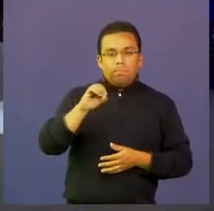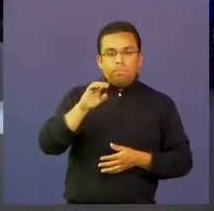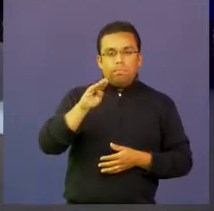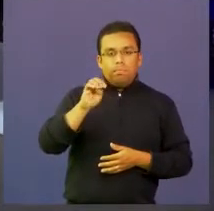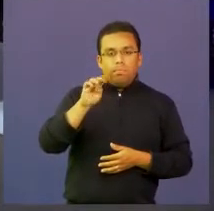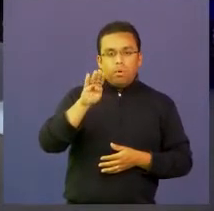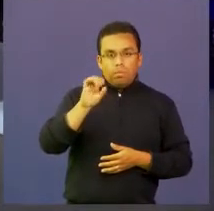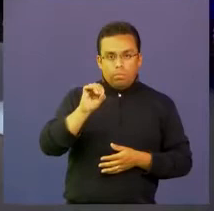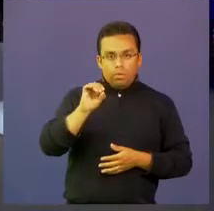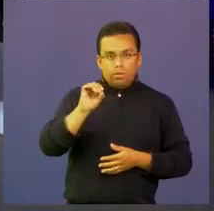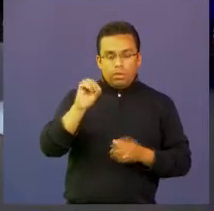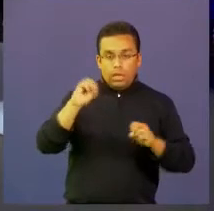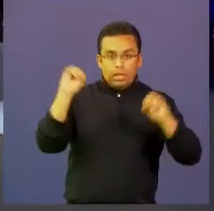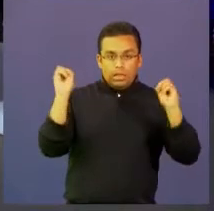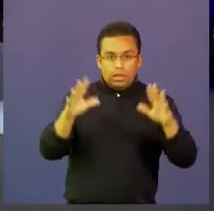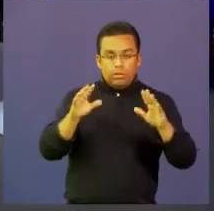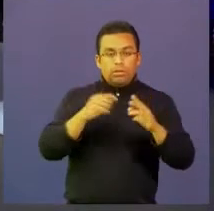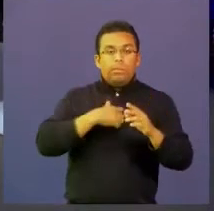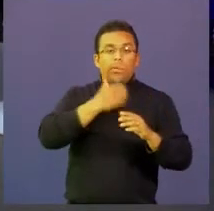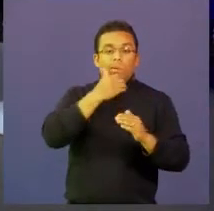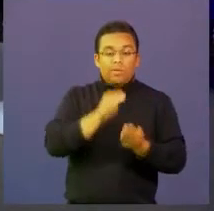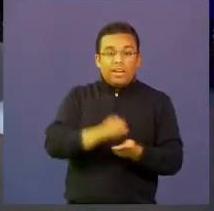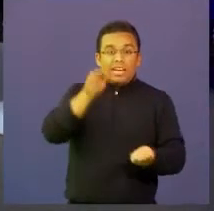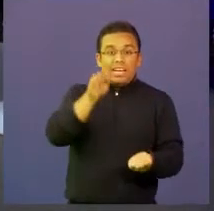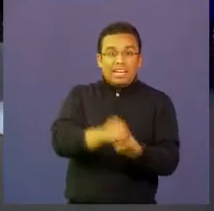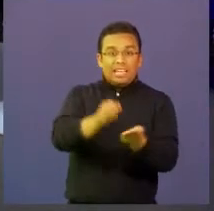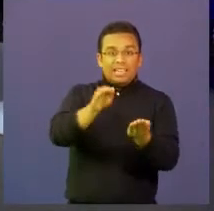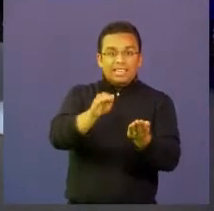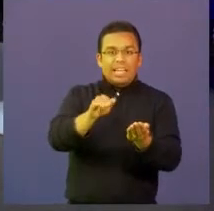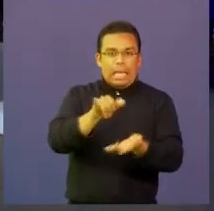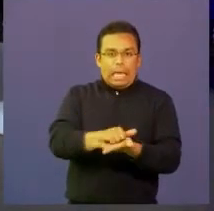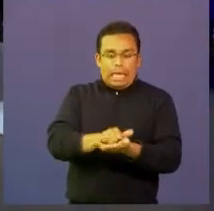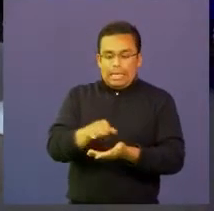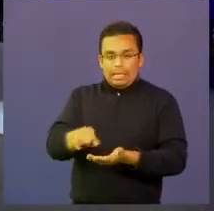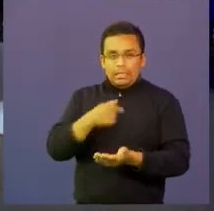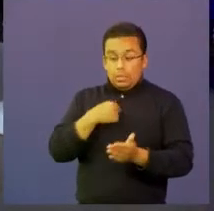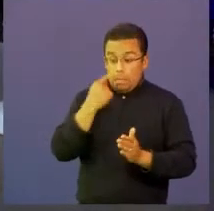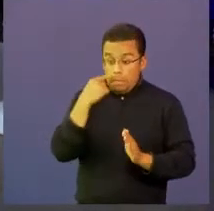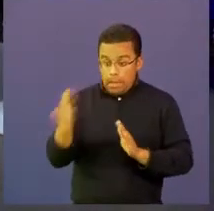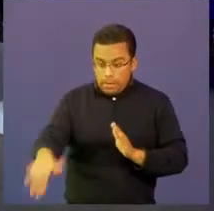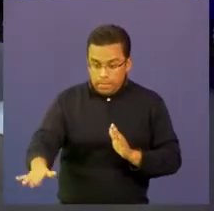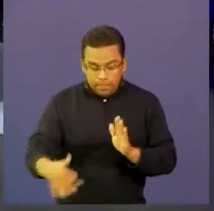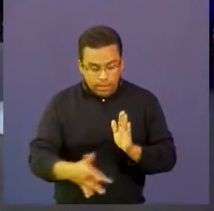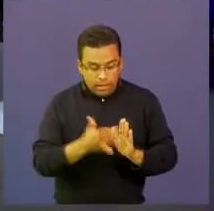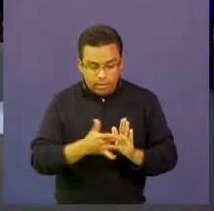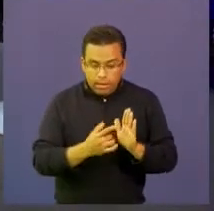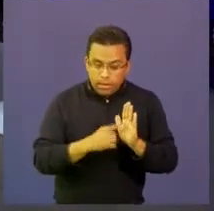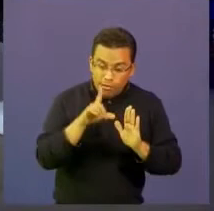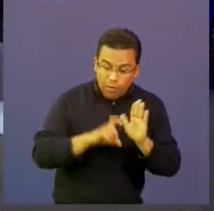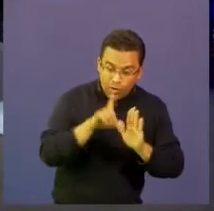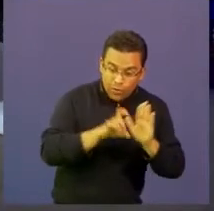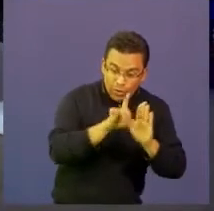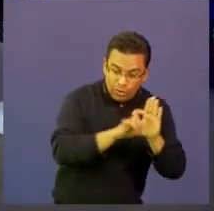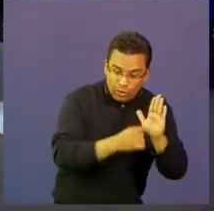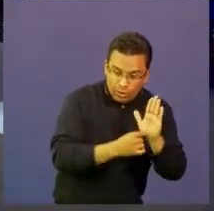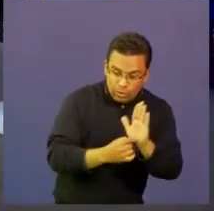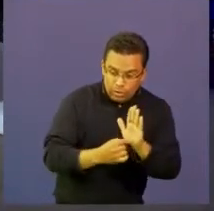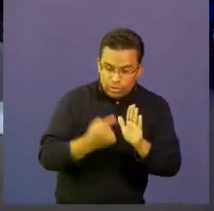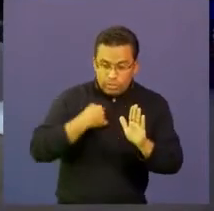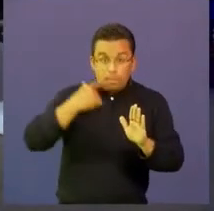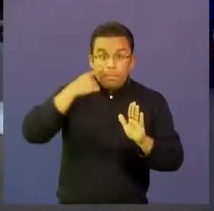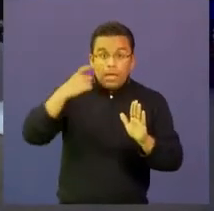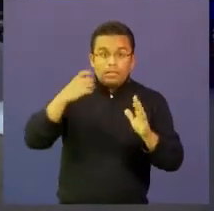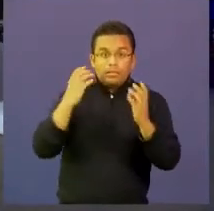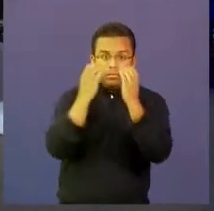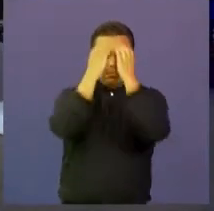Renacuado, y la tableta aparece después de hacer algunas lecturas de las imágenes y vemos el cuento en realidad aumentada.